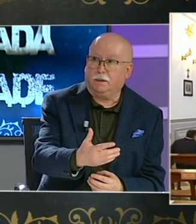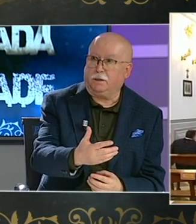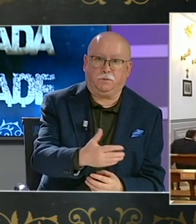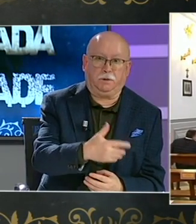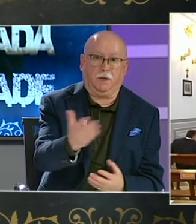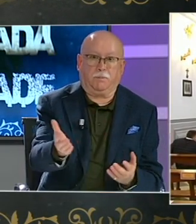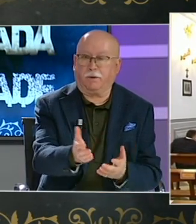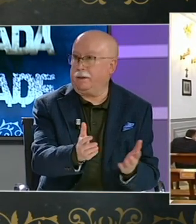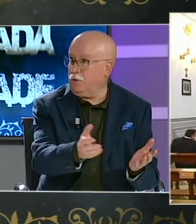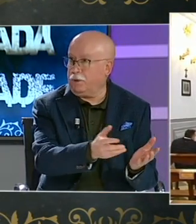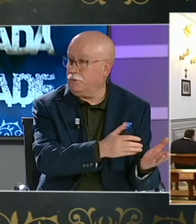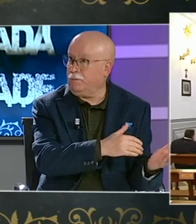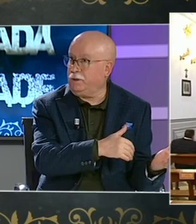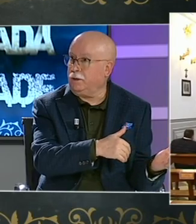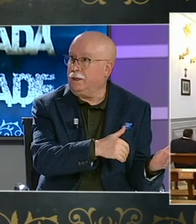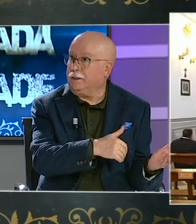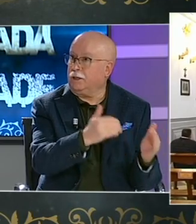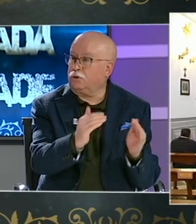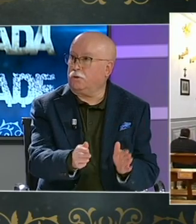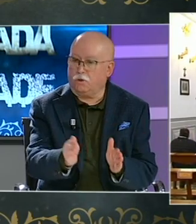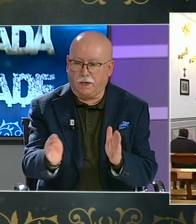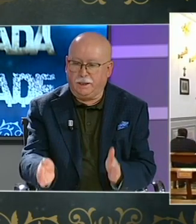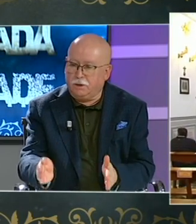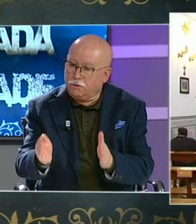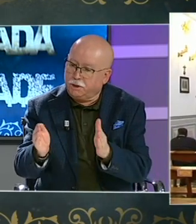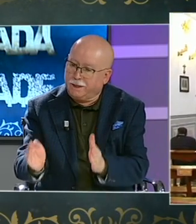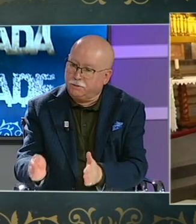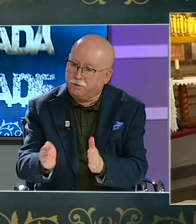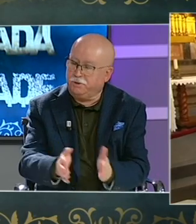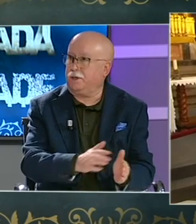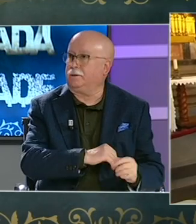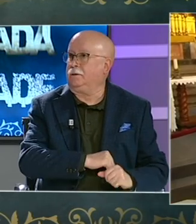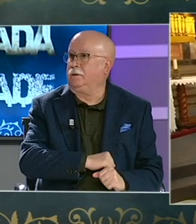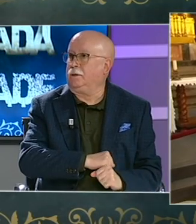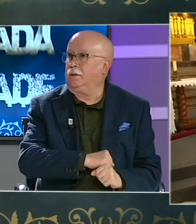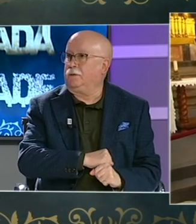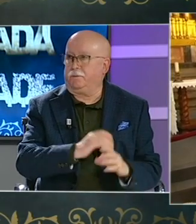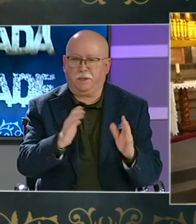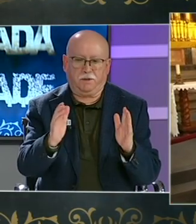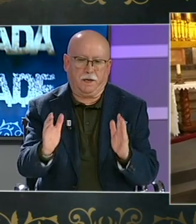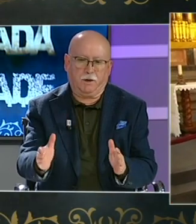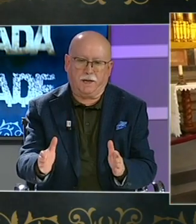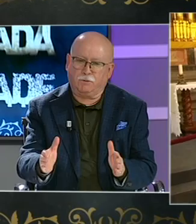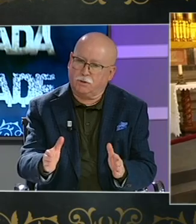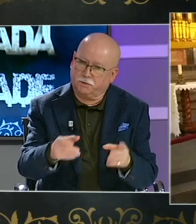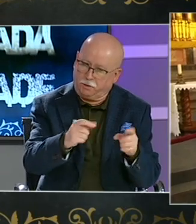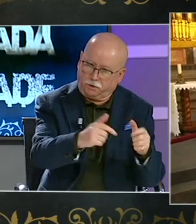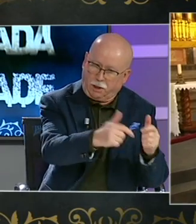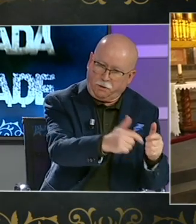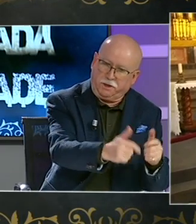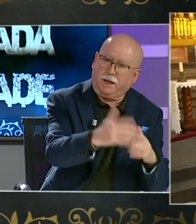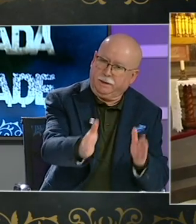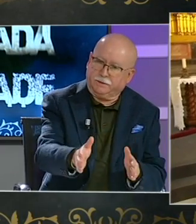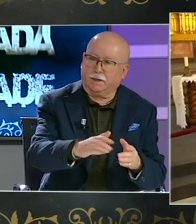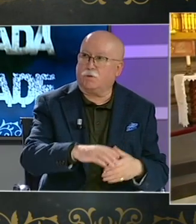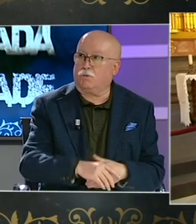y a las pruebas nos podemos remitir de todo lo que ha ido dictando Sevilla Sevilla decía que no había una cosa y nosotros